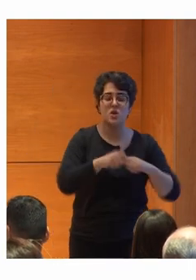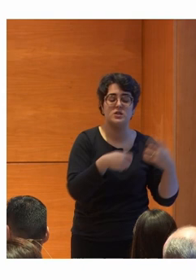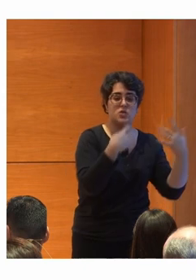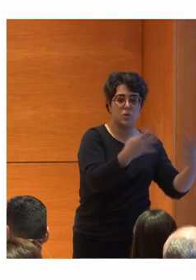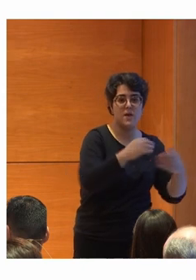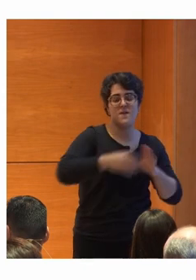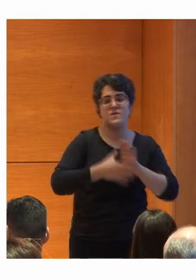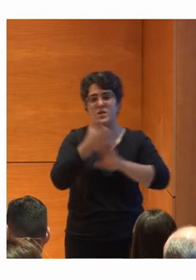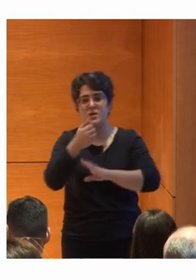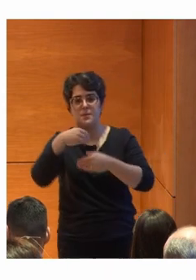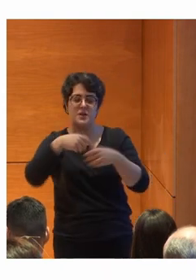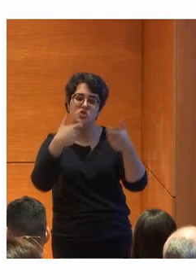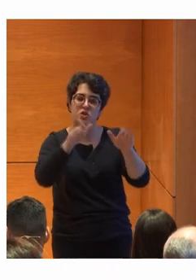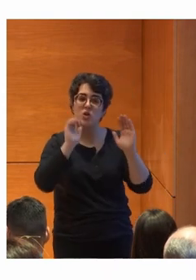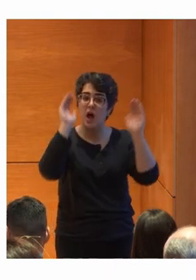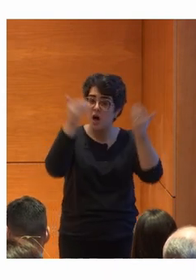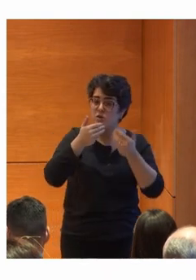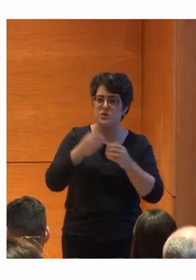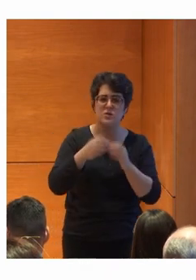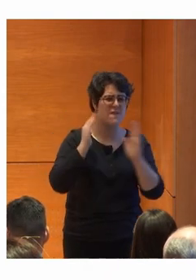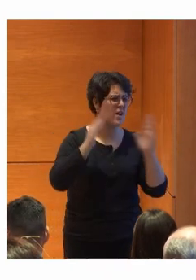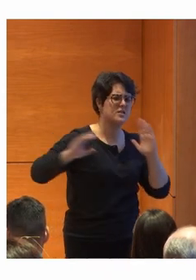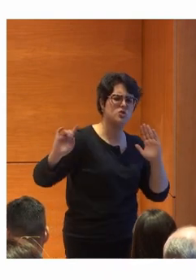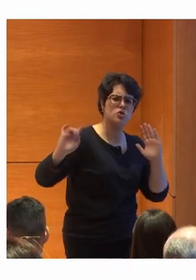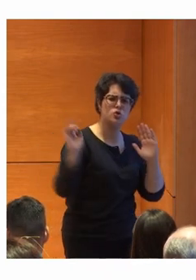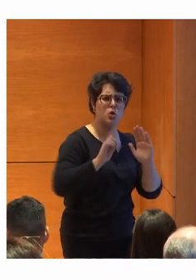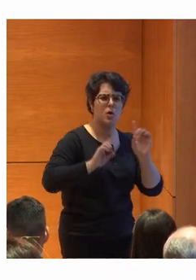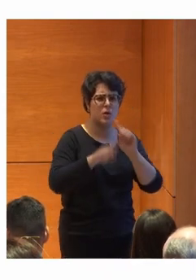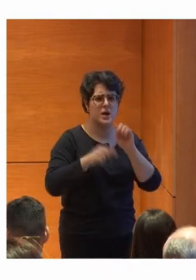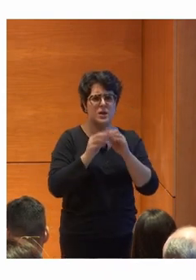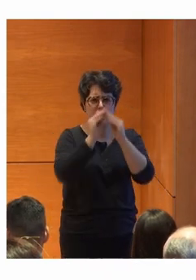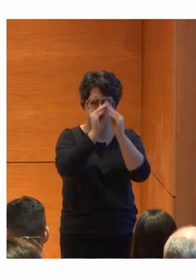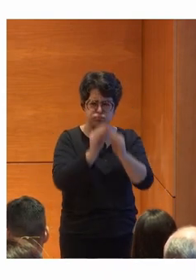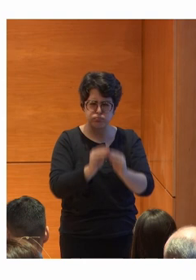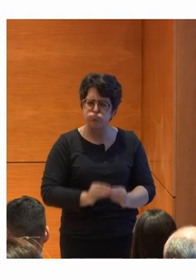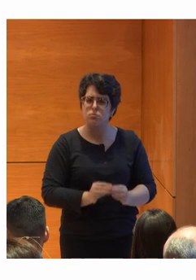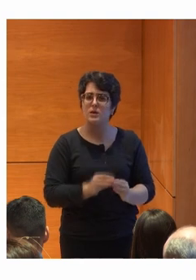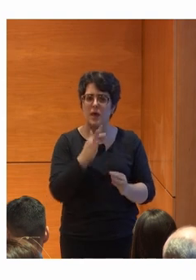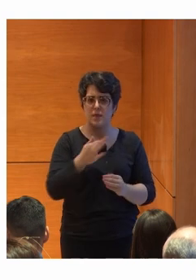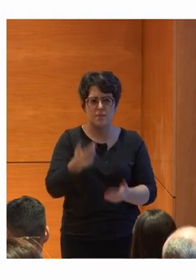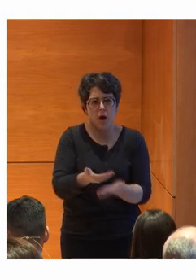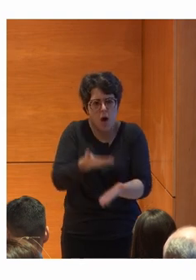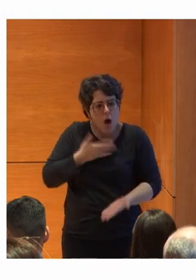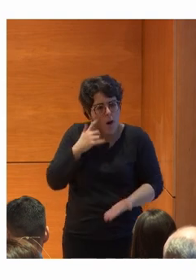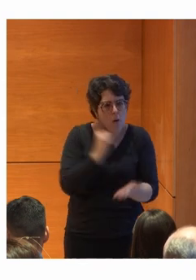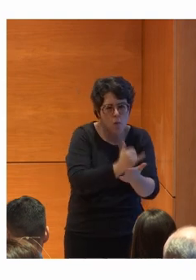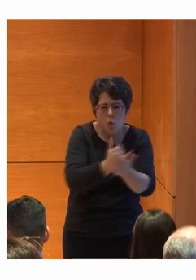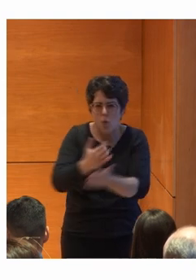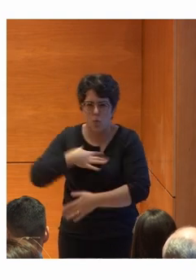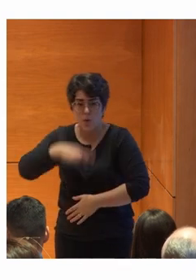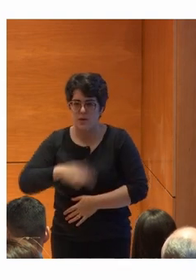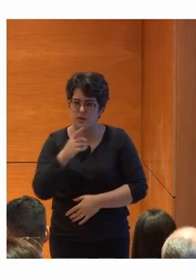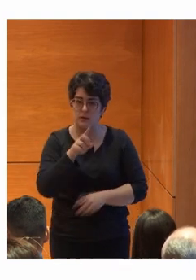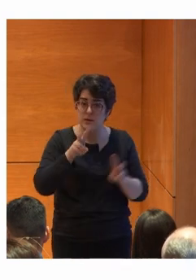federaciones del sector autista en todas las fases de desarrollo que nos han ayudado a testarla. Esto es muy